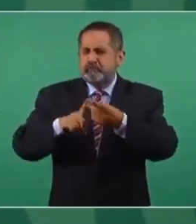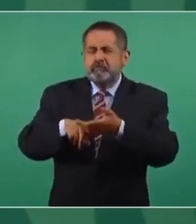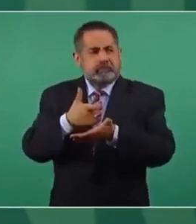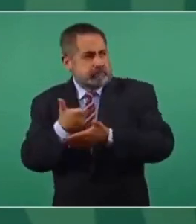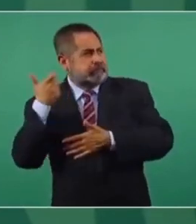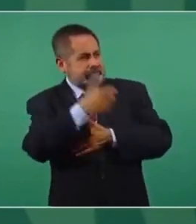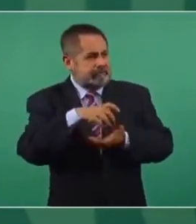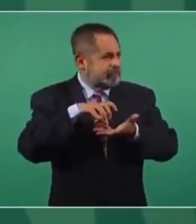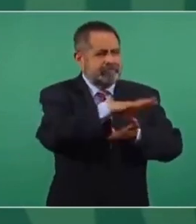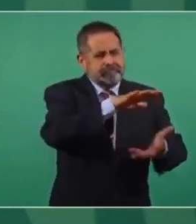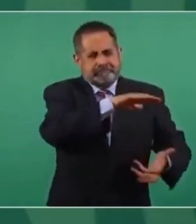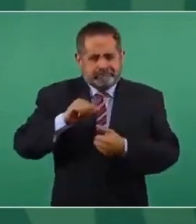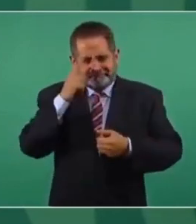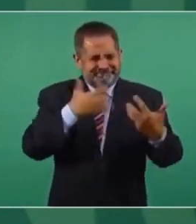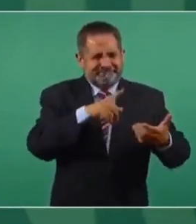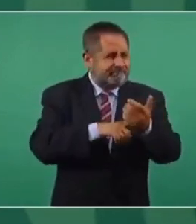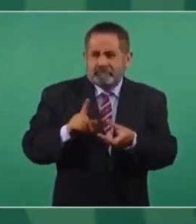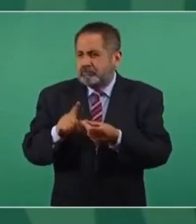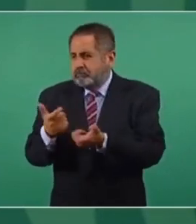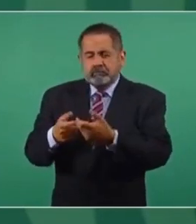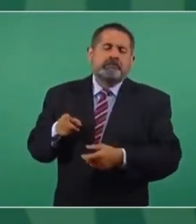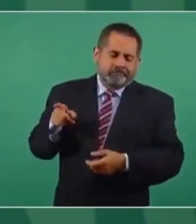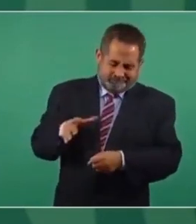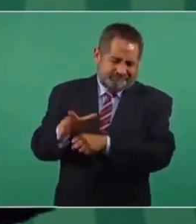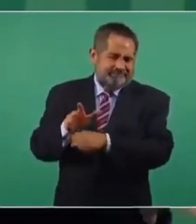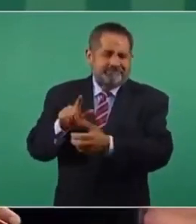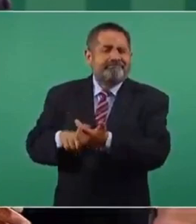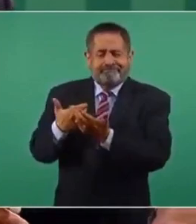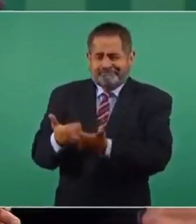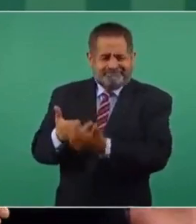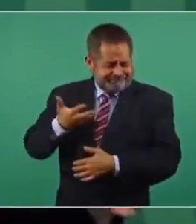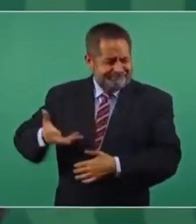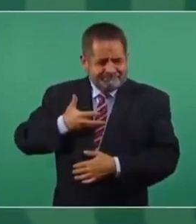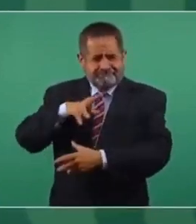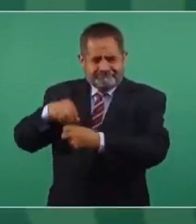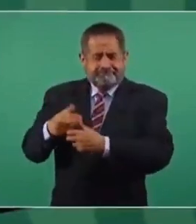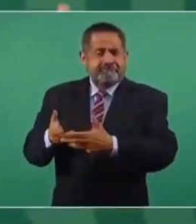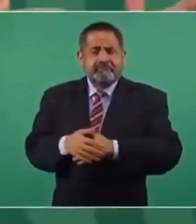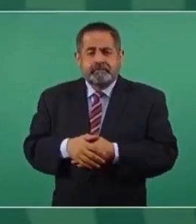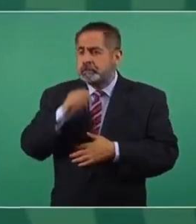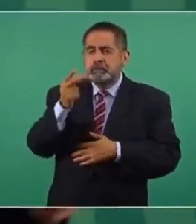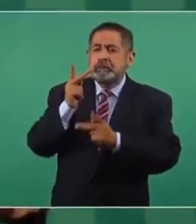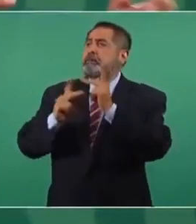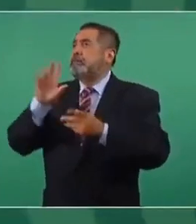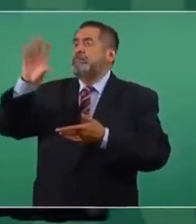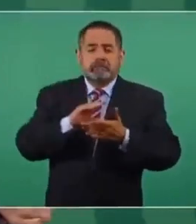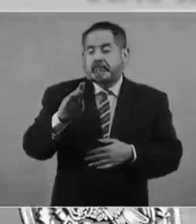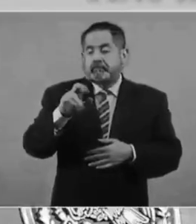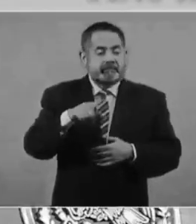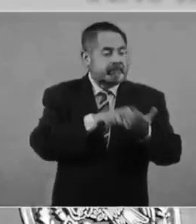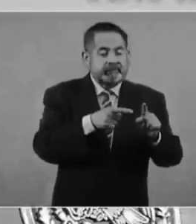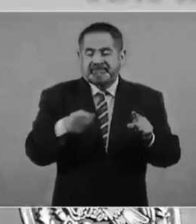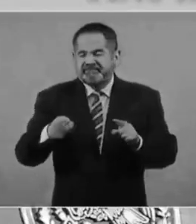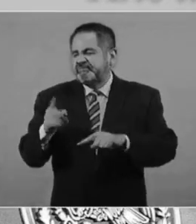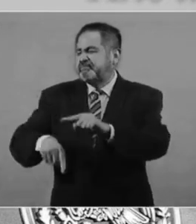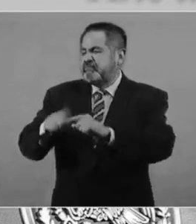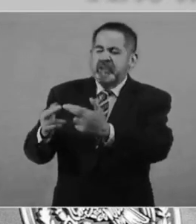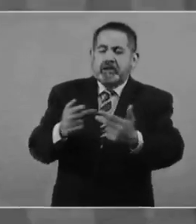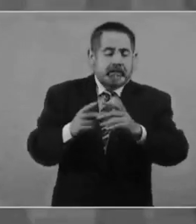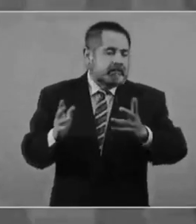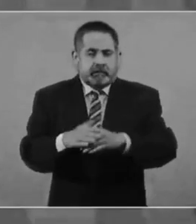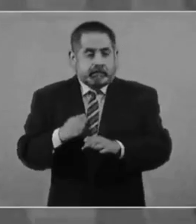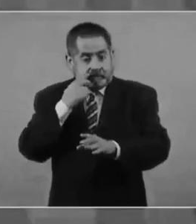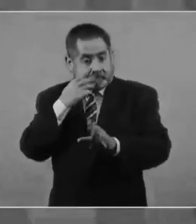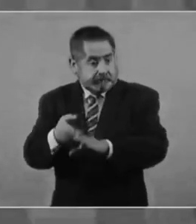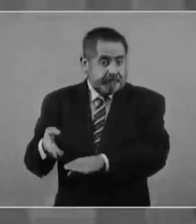la refinería? Pues tenemos reservas. No necesitamos crédito, no es deuda. Pemex tenía